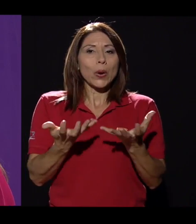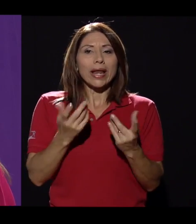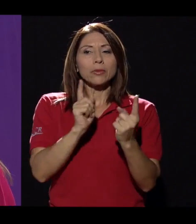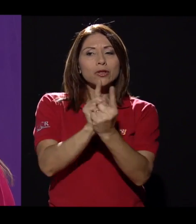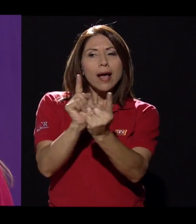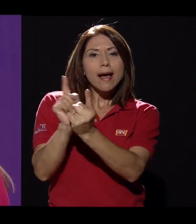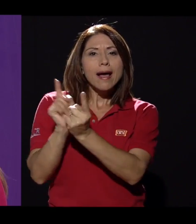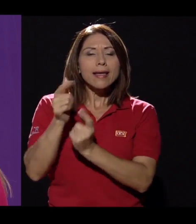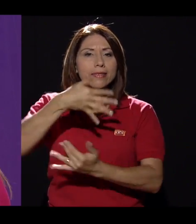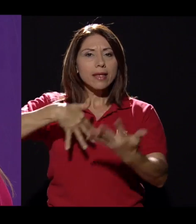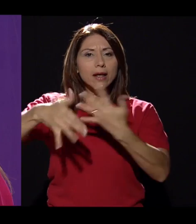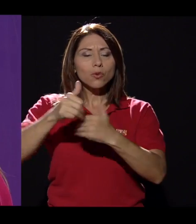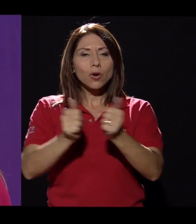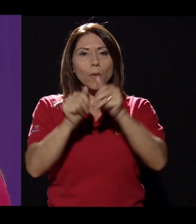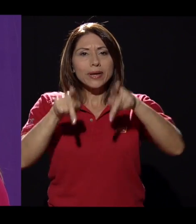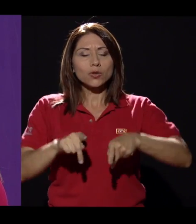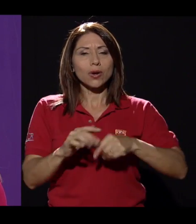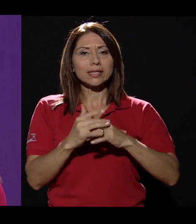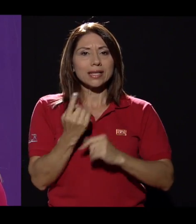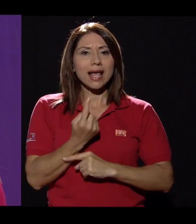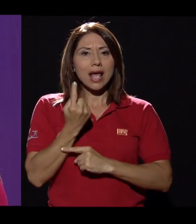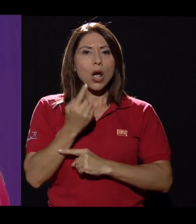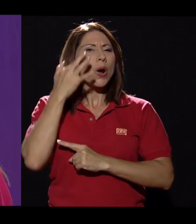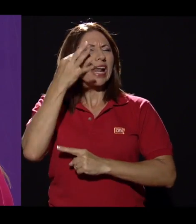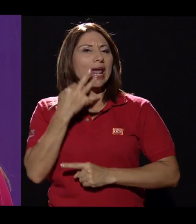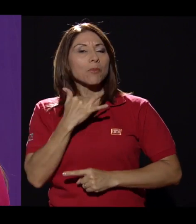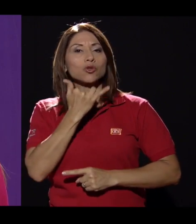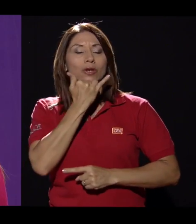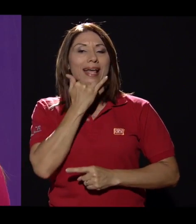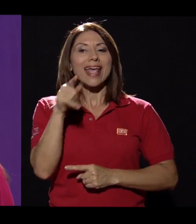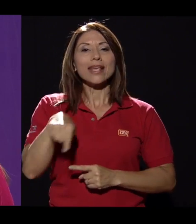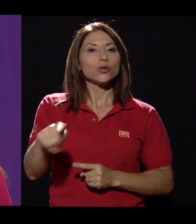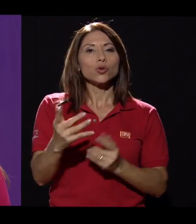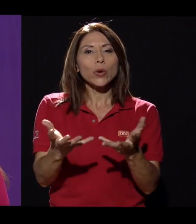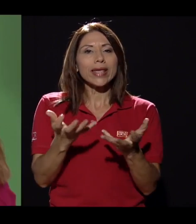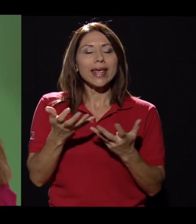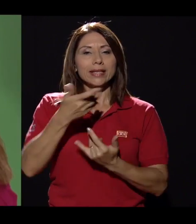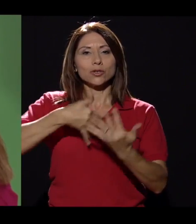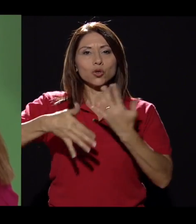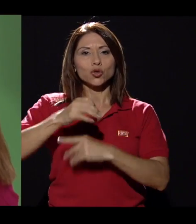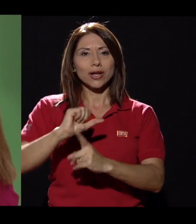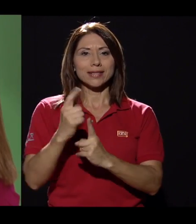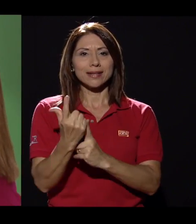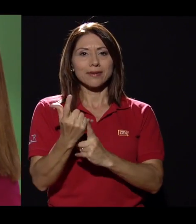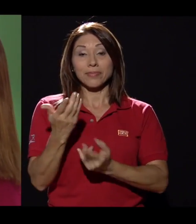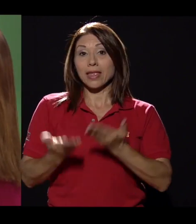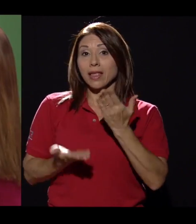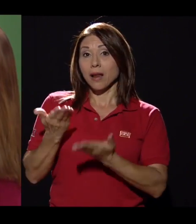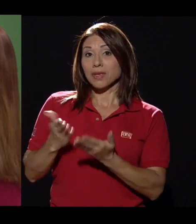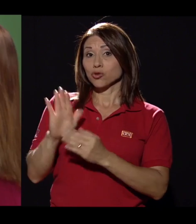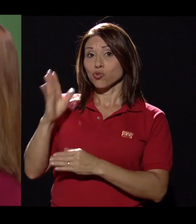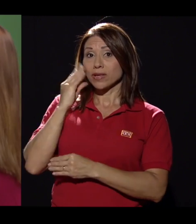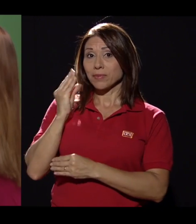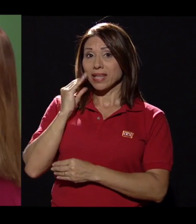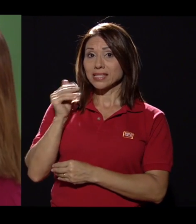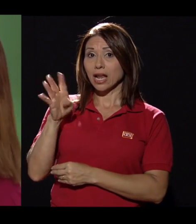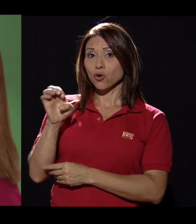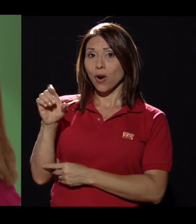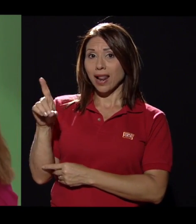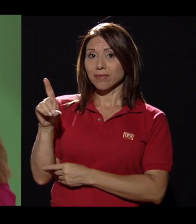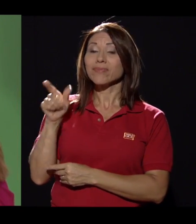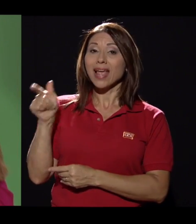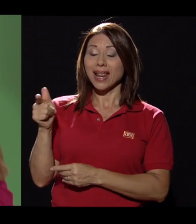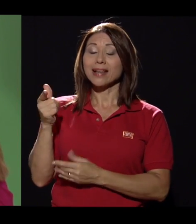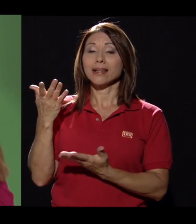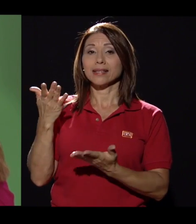con estas personas o a tener la idea errada de que estas personas no quieren socializar, ¿verdad? Con otros. Tal vez Ronald, desde su experiencia, que